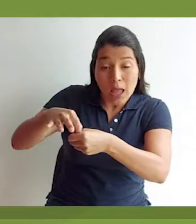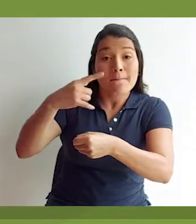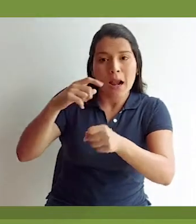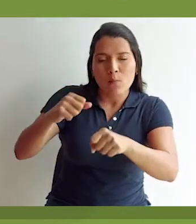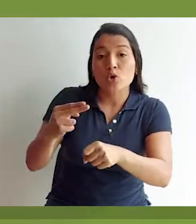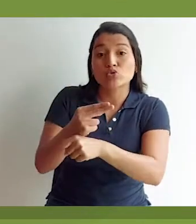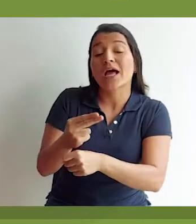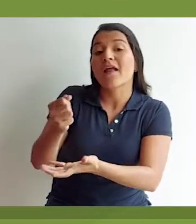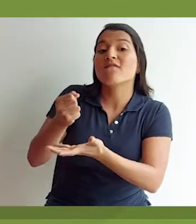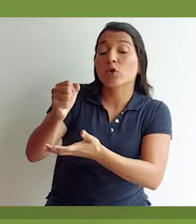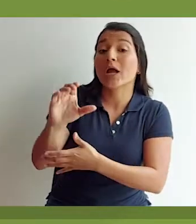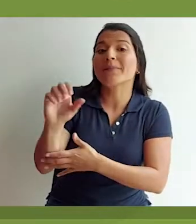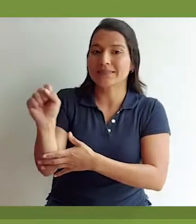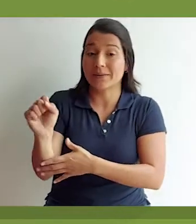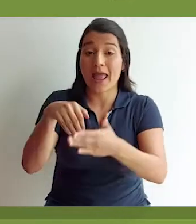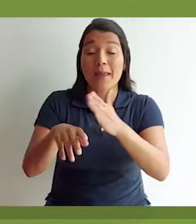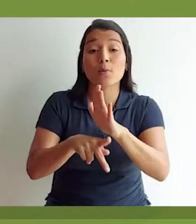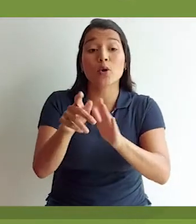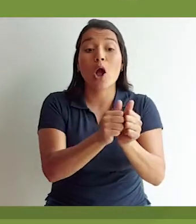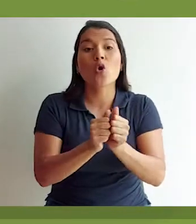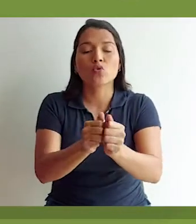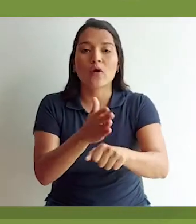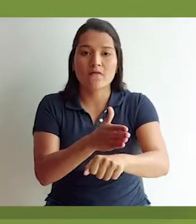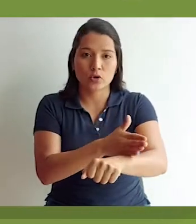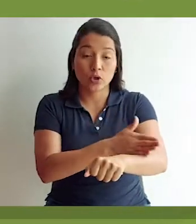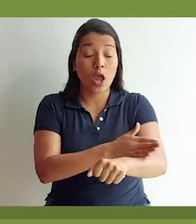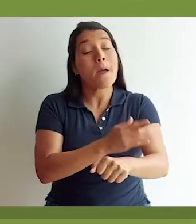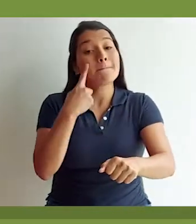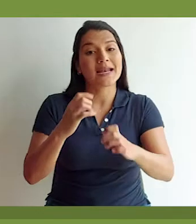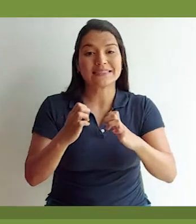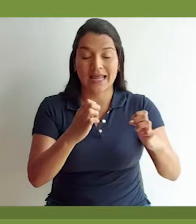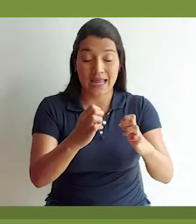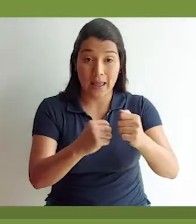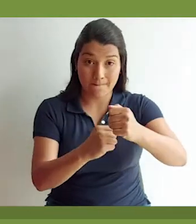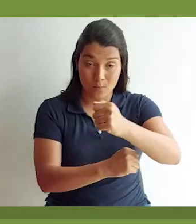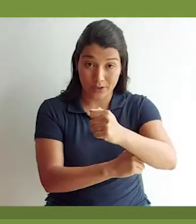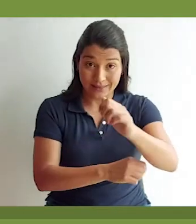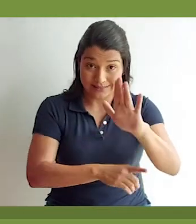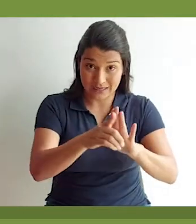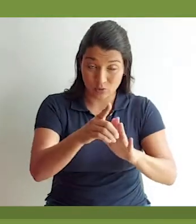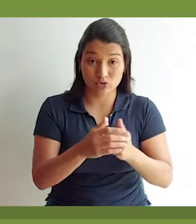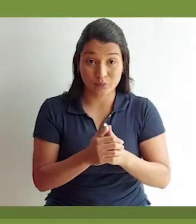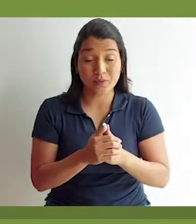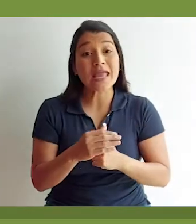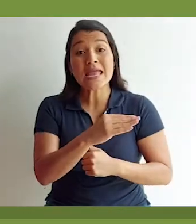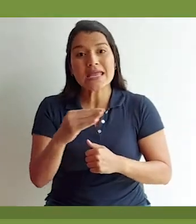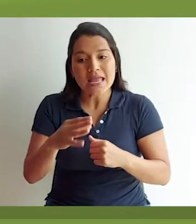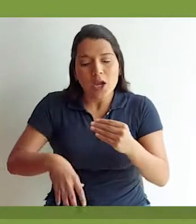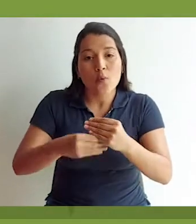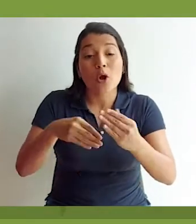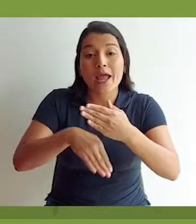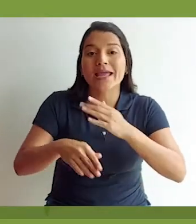aplicar por fondos de capital semilla del programa Conjunto Fortalecimiento de la Estrategia Puente al Desarrollo. En su lugar,